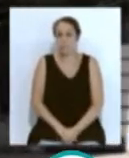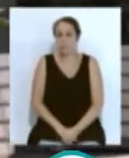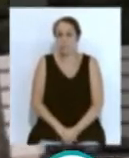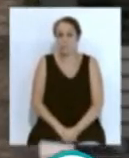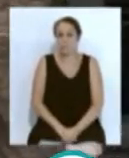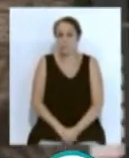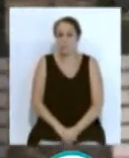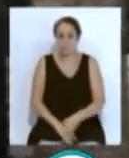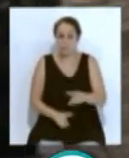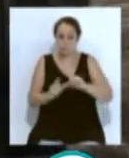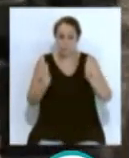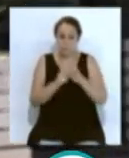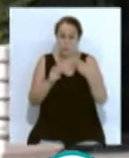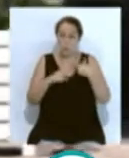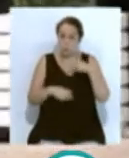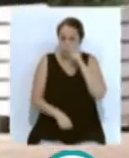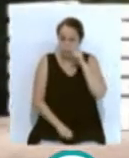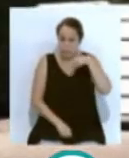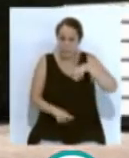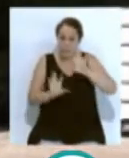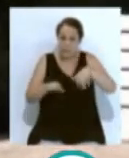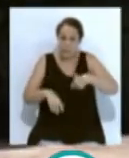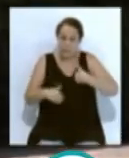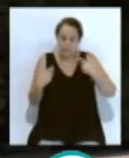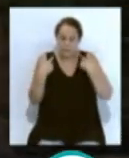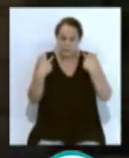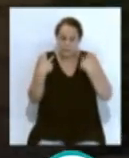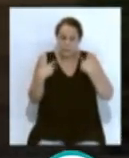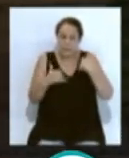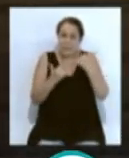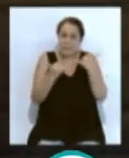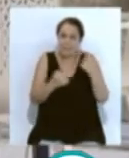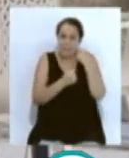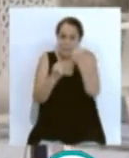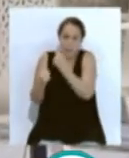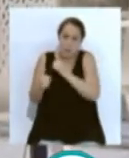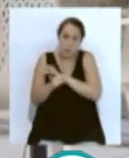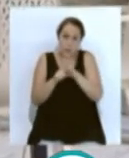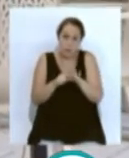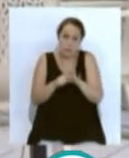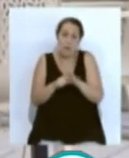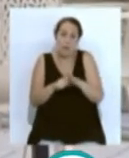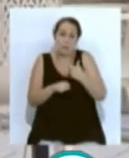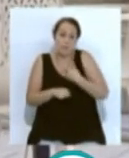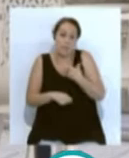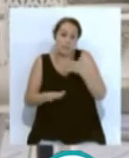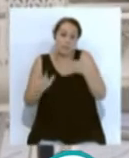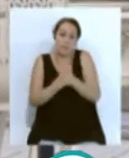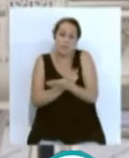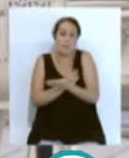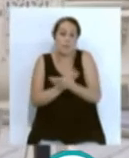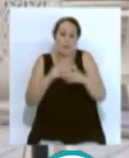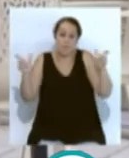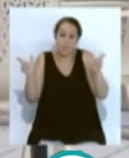El sector turístico gaditano está sufriendo los efectos de la crisis sanitaria del COVID-19 que ha traído consigo un significativo